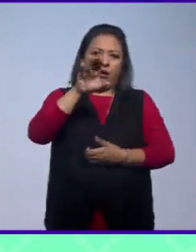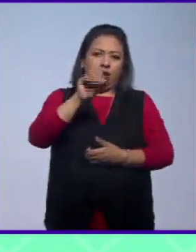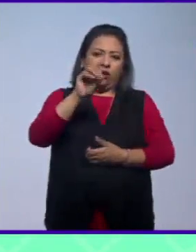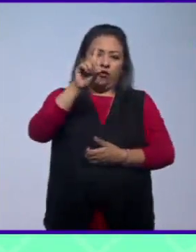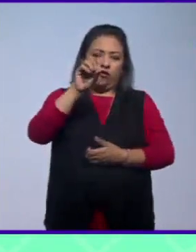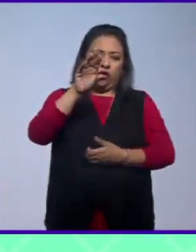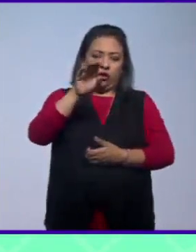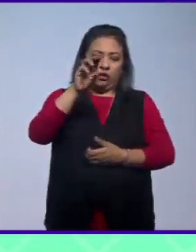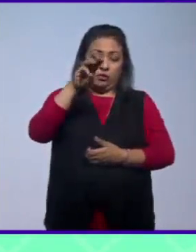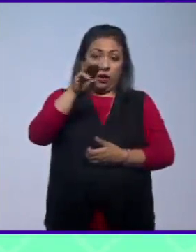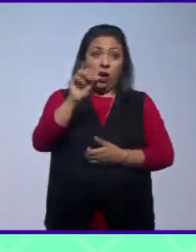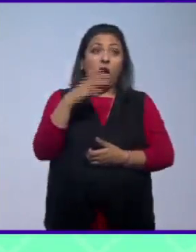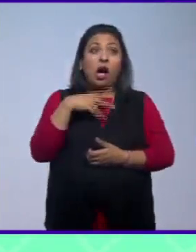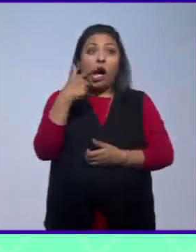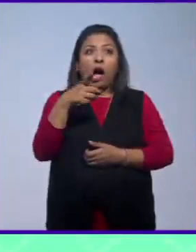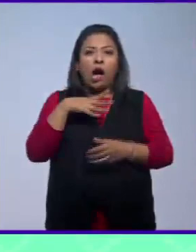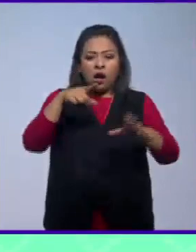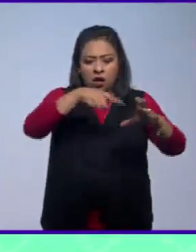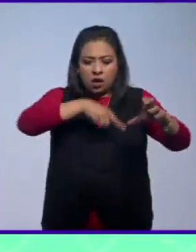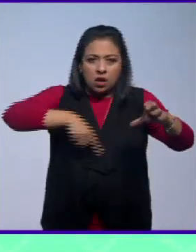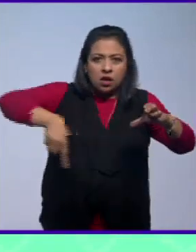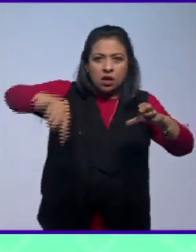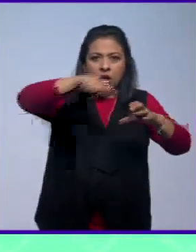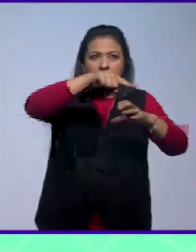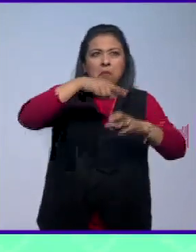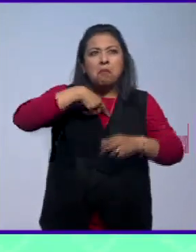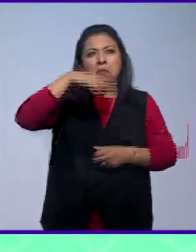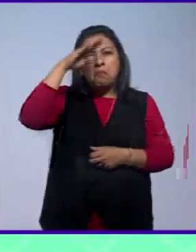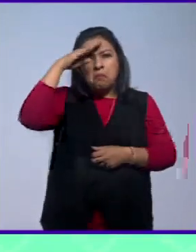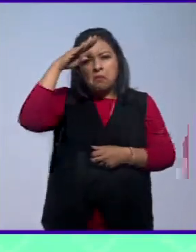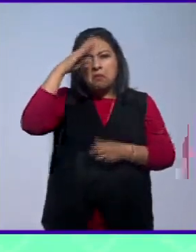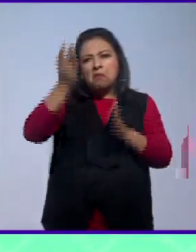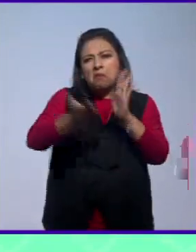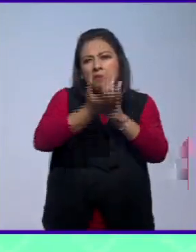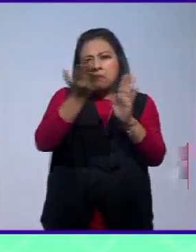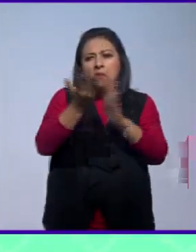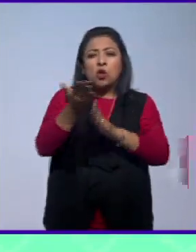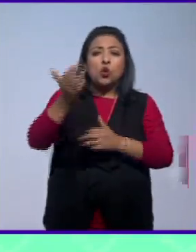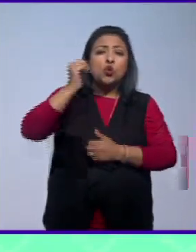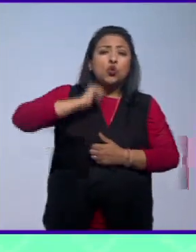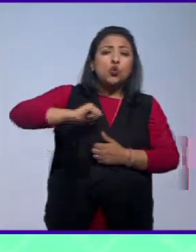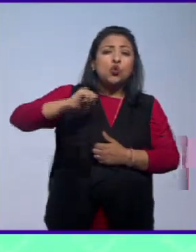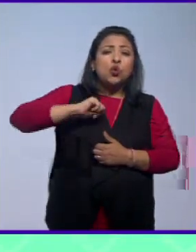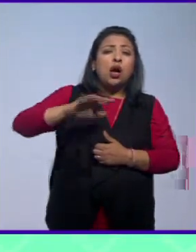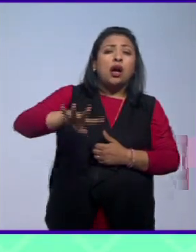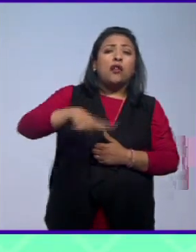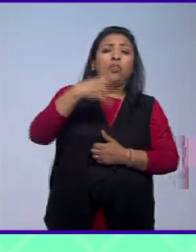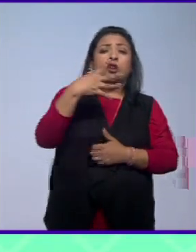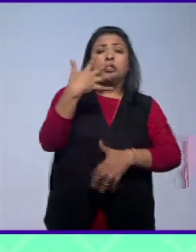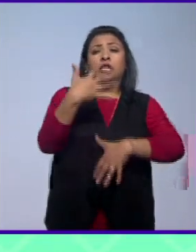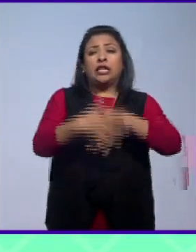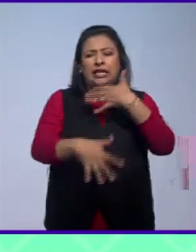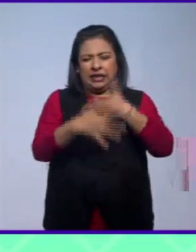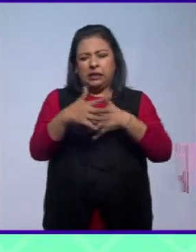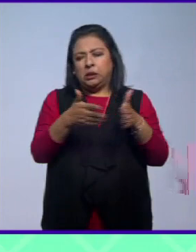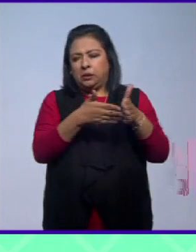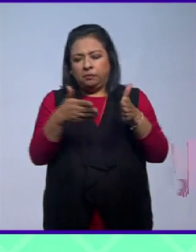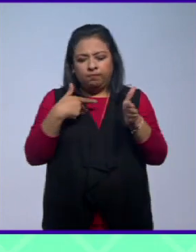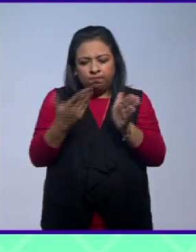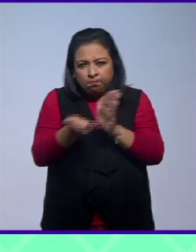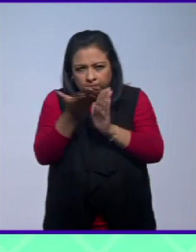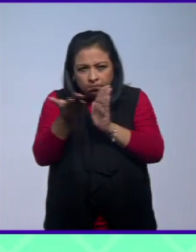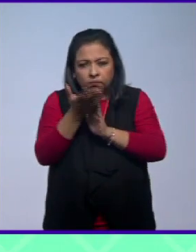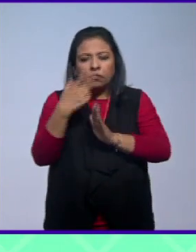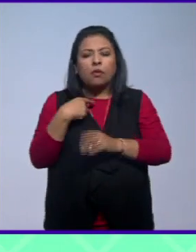este vestigio en forma circular que se piensa fue construido entre los siglos XIV y XV refleja tres